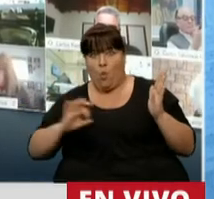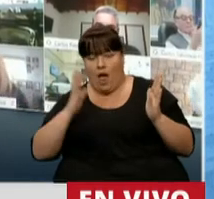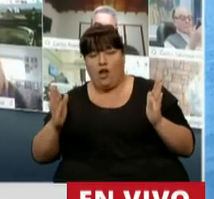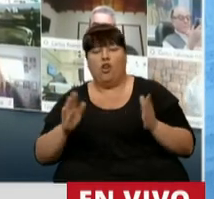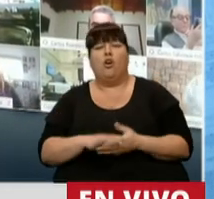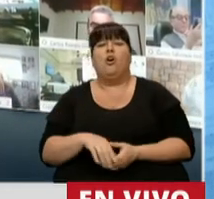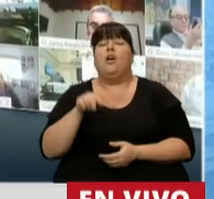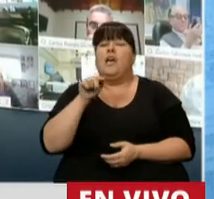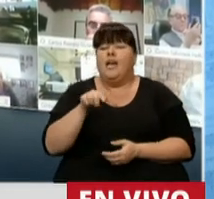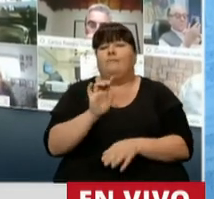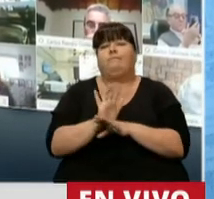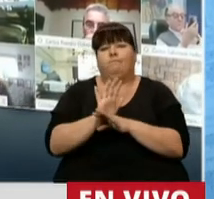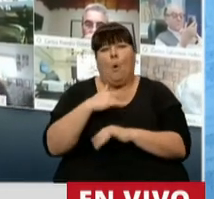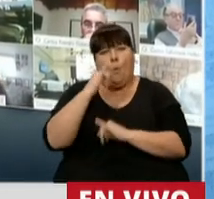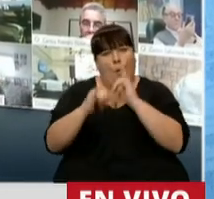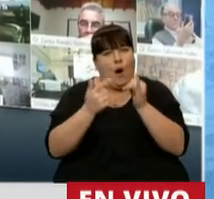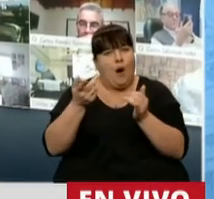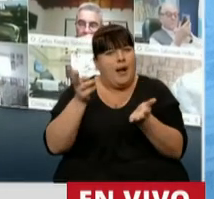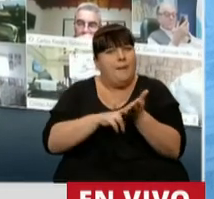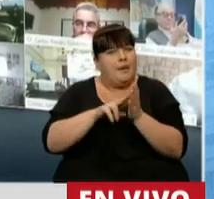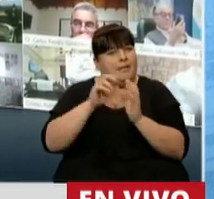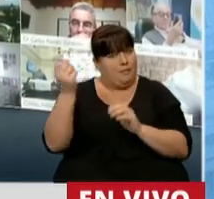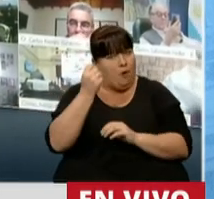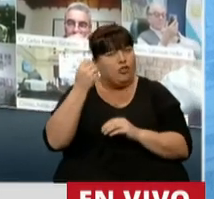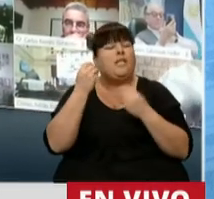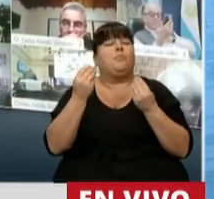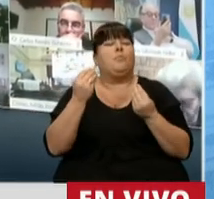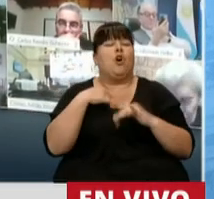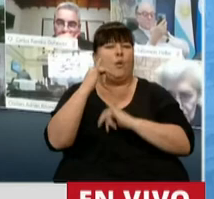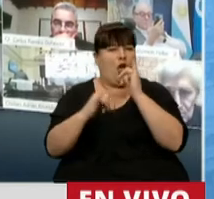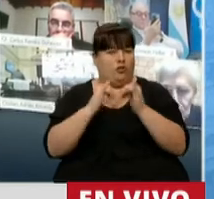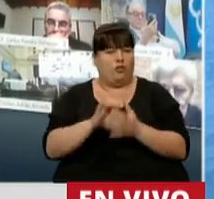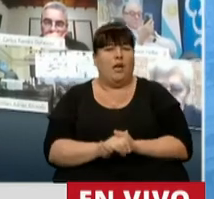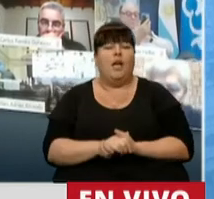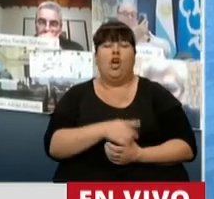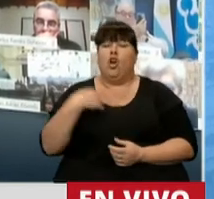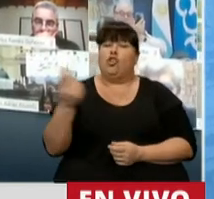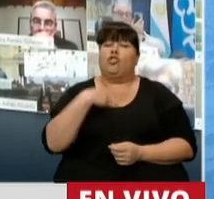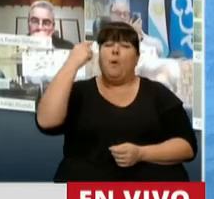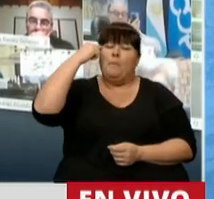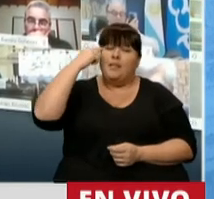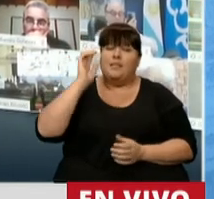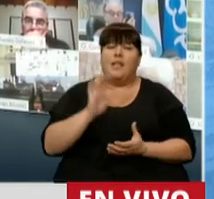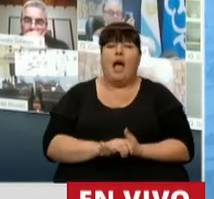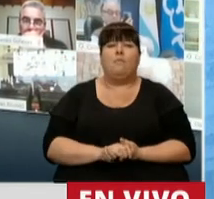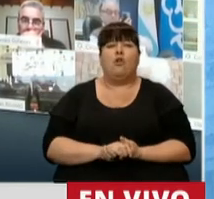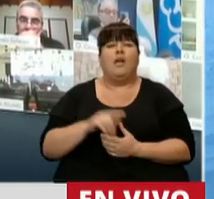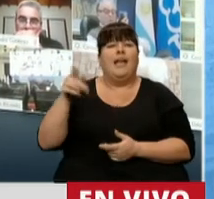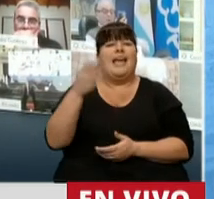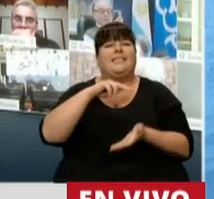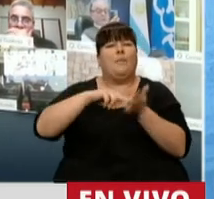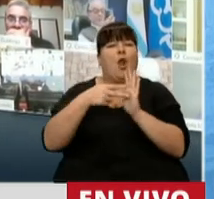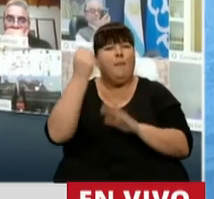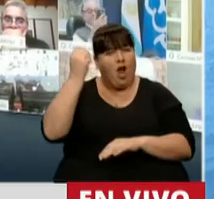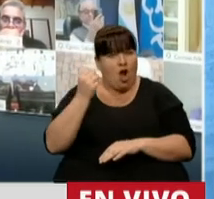Esto, digamos, quiero marcarlo porque queremos señalar que nosotros consideramos que toda esta problemática